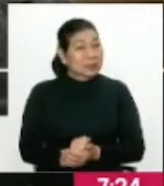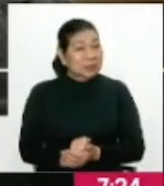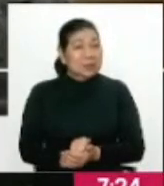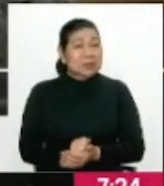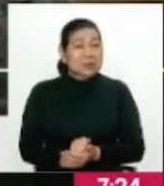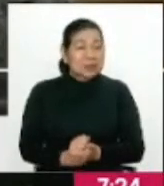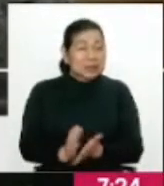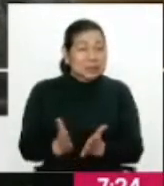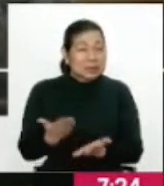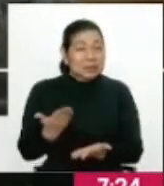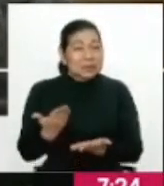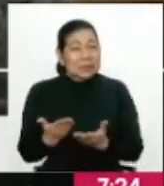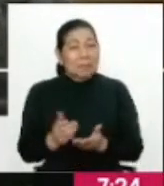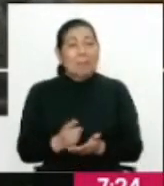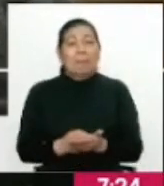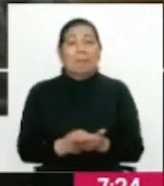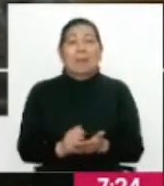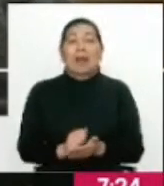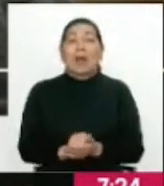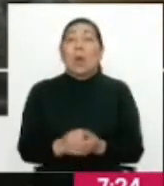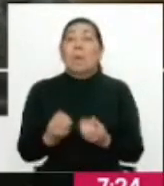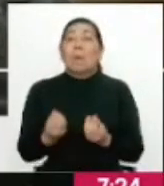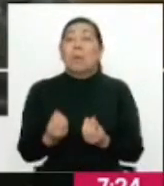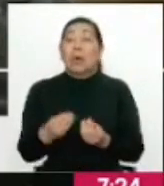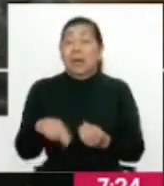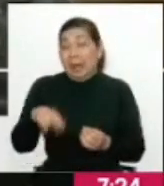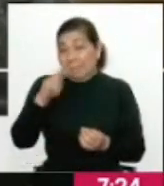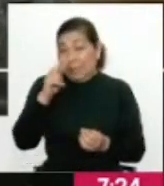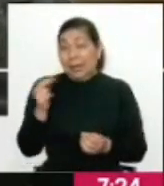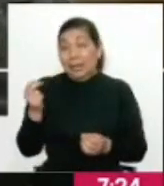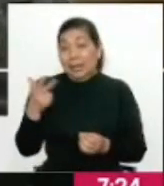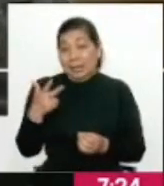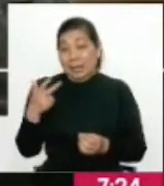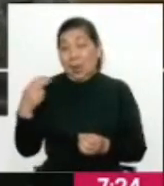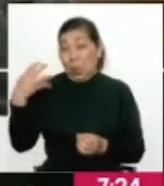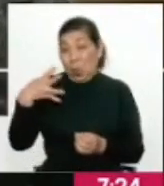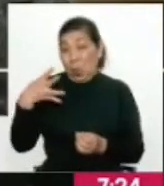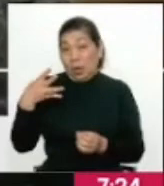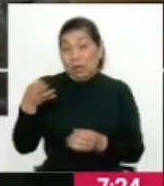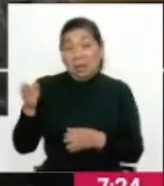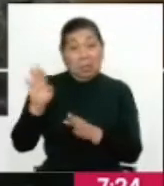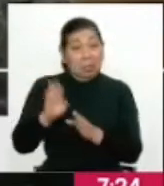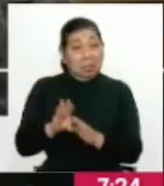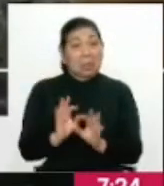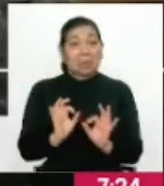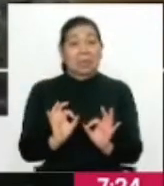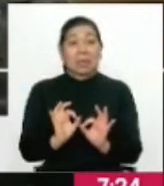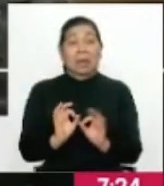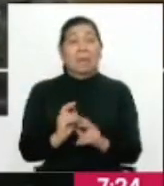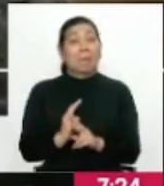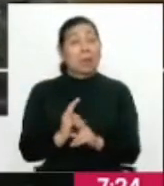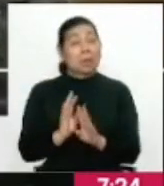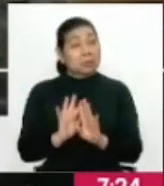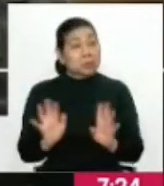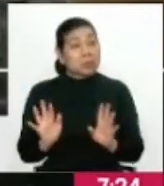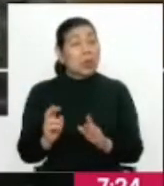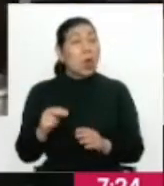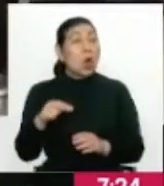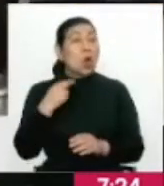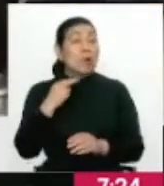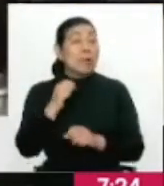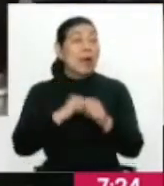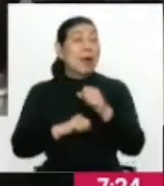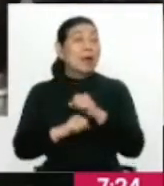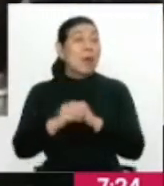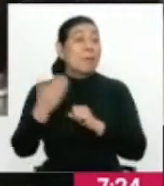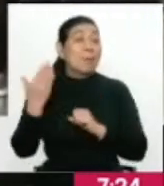ya endémica. ¿Por qué? Porque en Perú la tercera y cuarta ola han sido perfectamente previsibles. Desde noviembre del